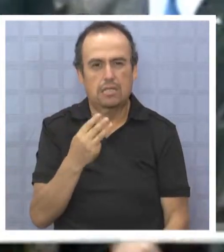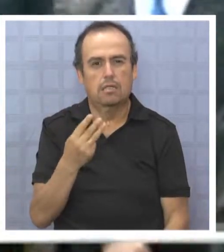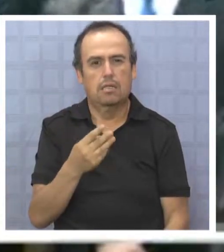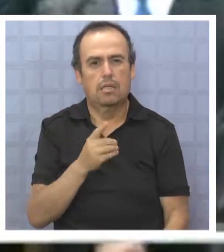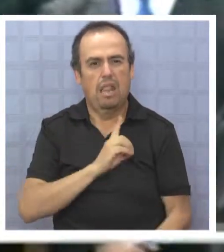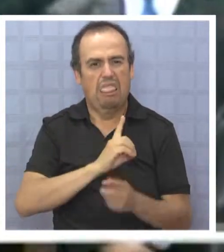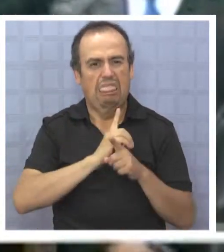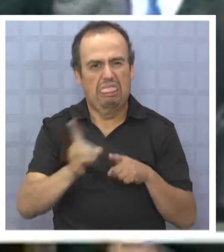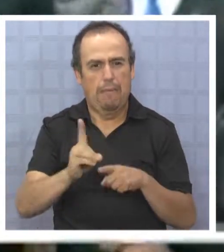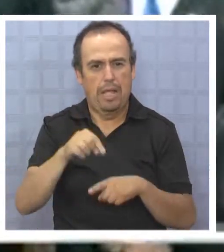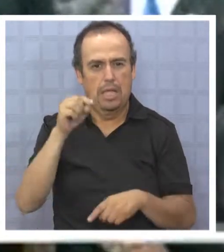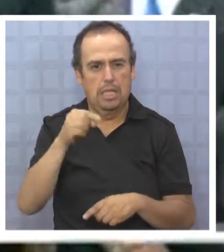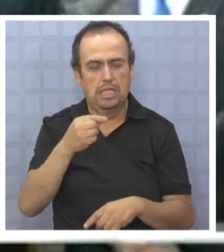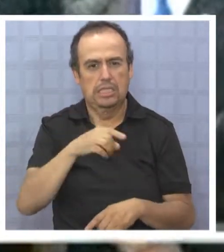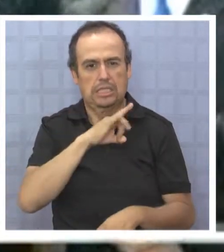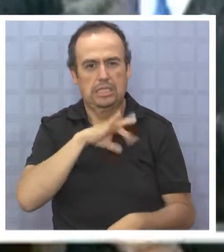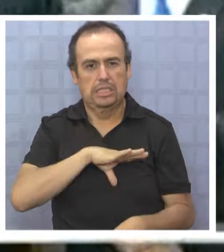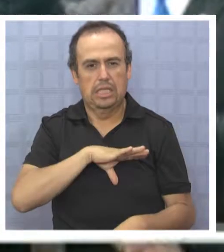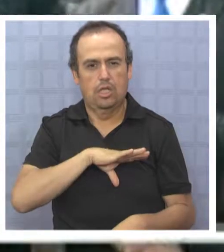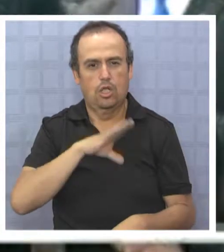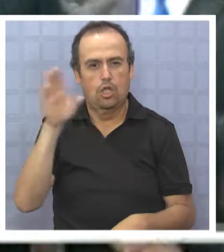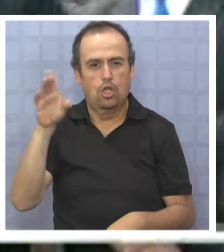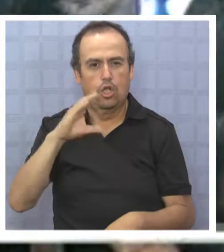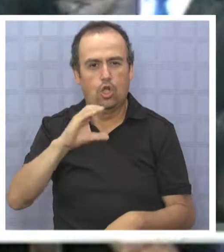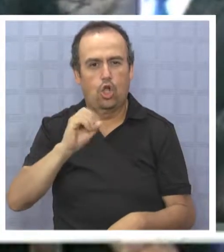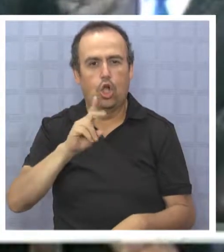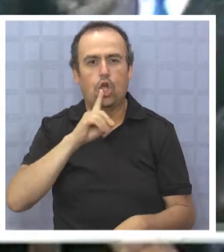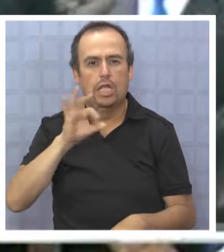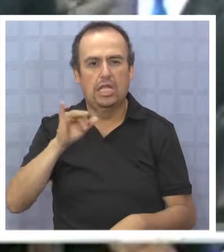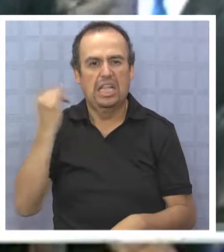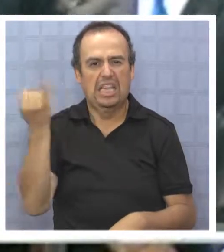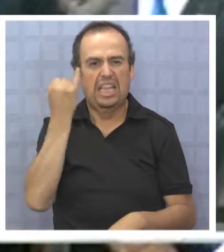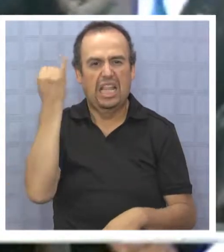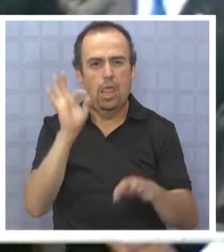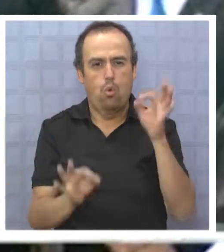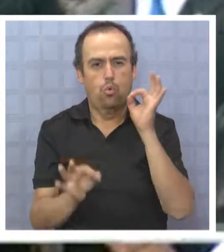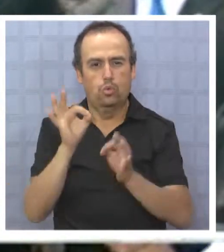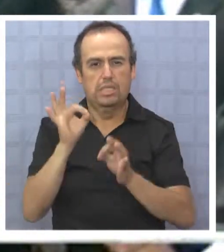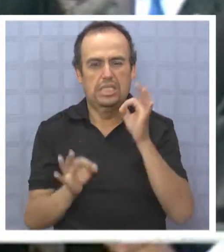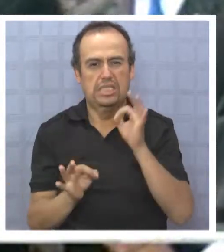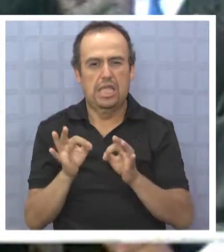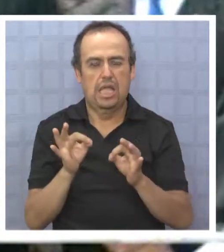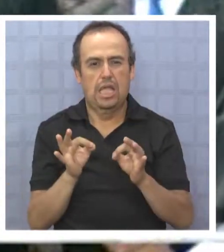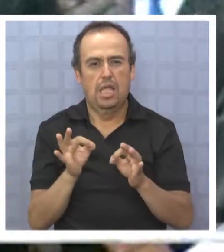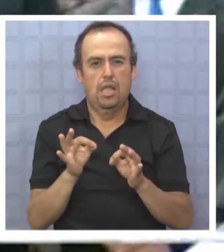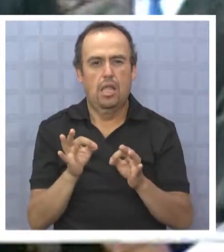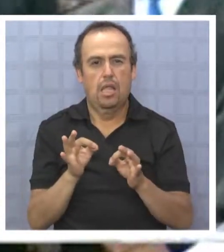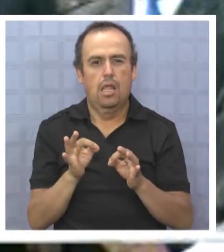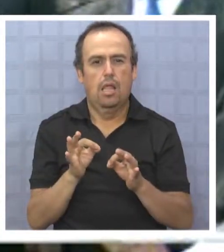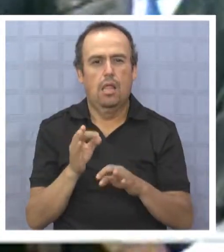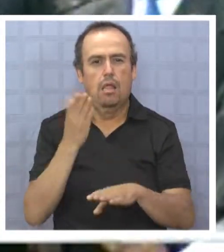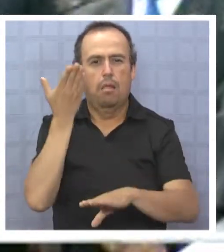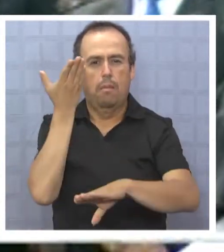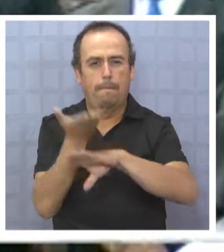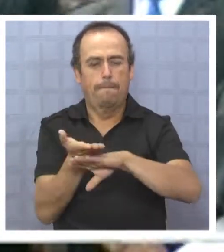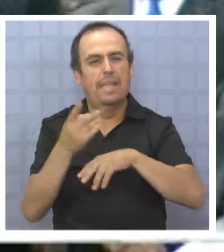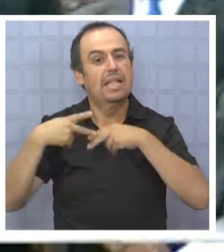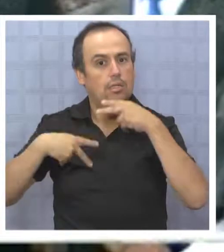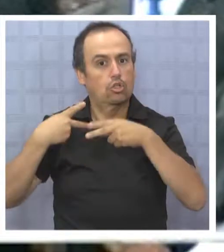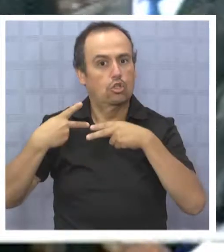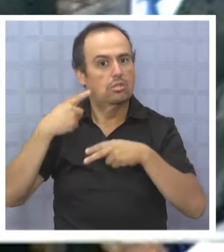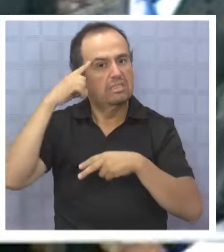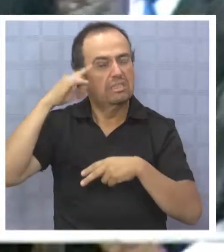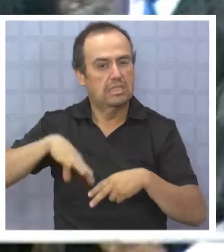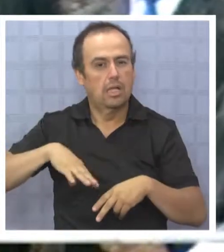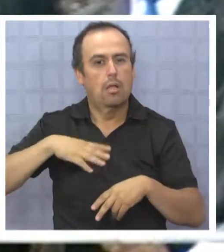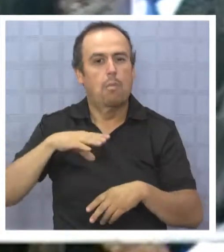Chile, ante la Corte Internacional de Justicia, asumiendo el mandato histórico del pueblo